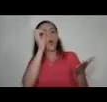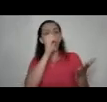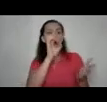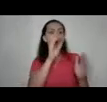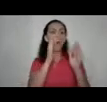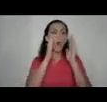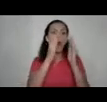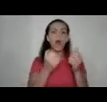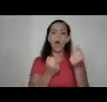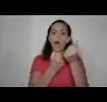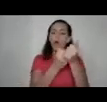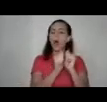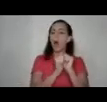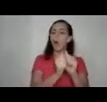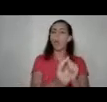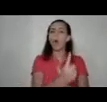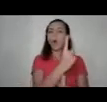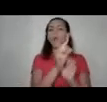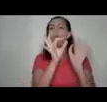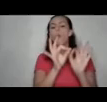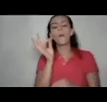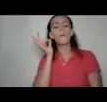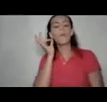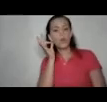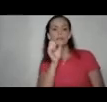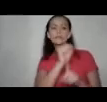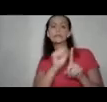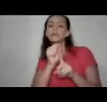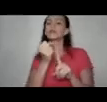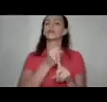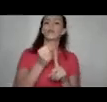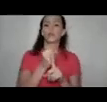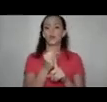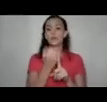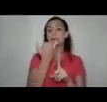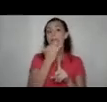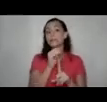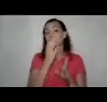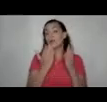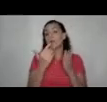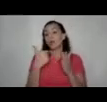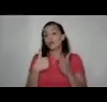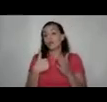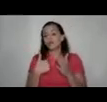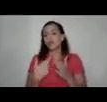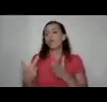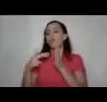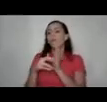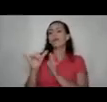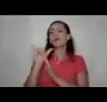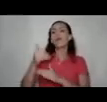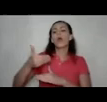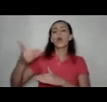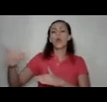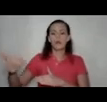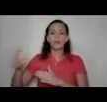o acompañar a una persona a una mujer en una situación de violencia y si será que yo estoy replicando algunos elementos